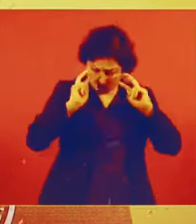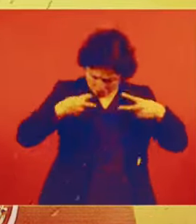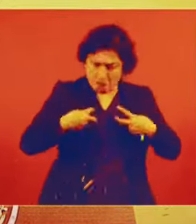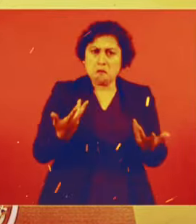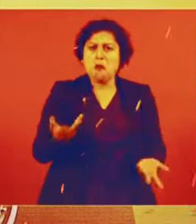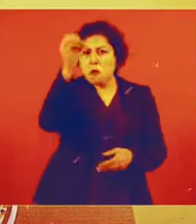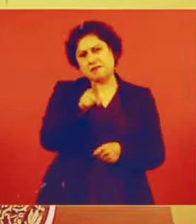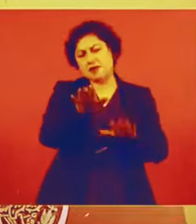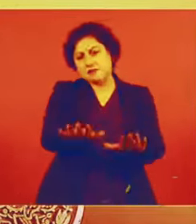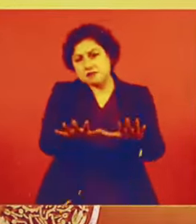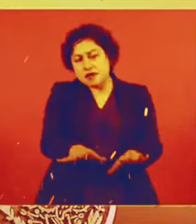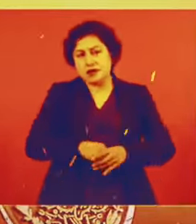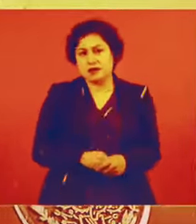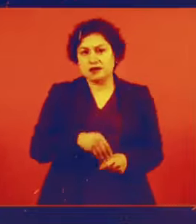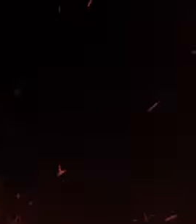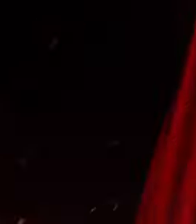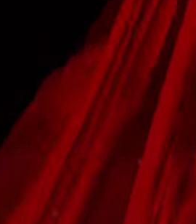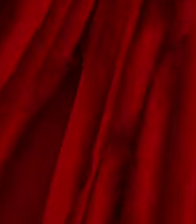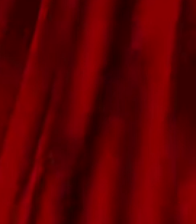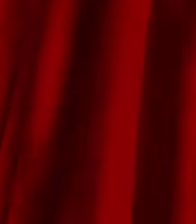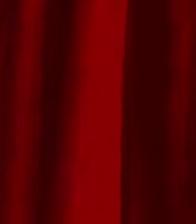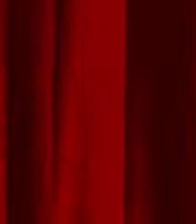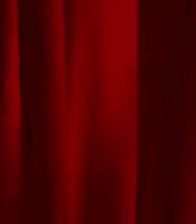bájenle una rayita a su prepotencia.